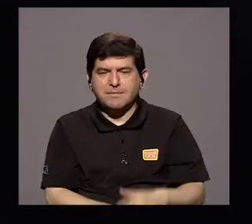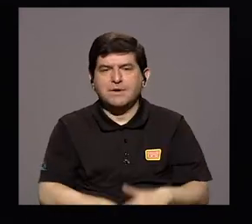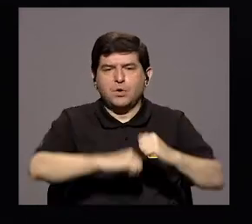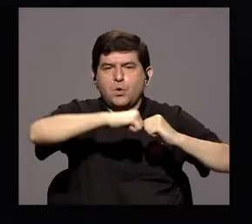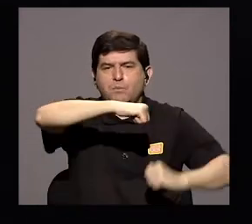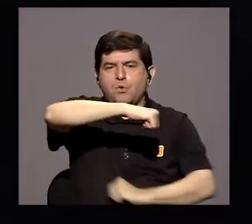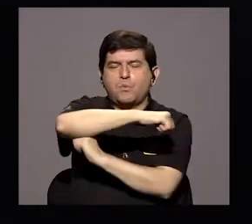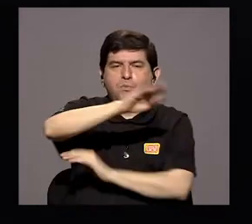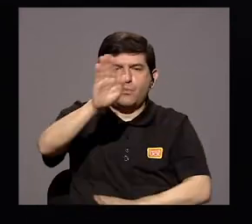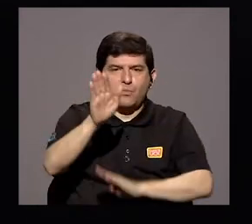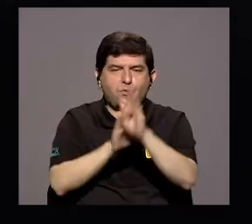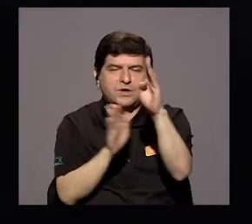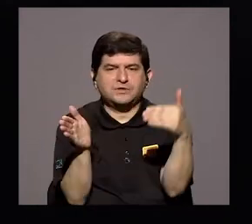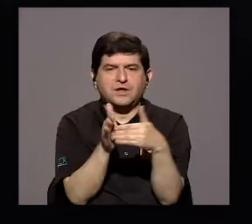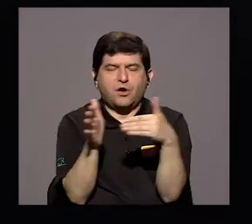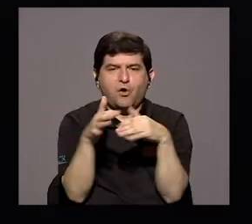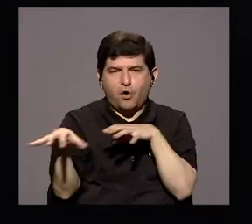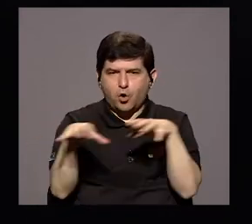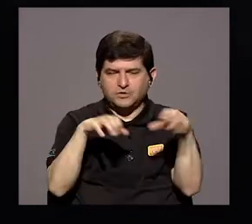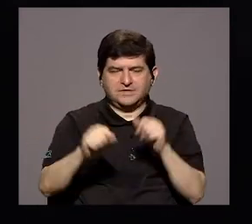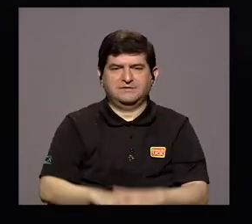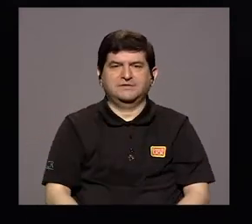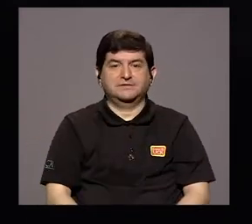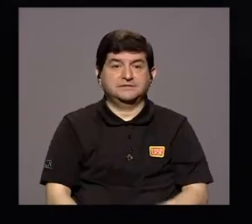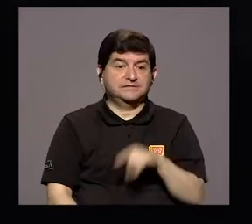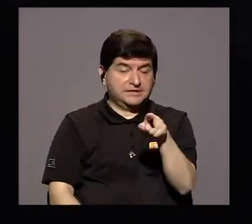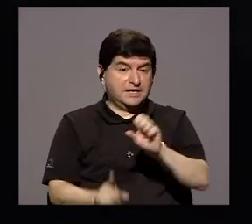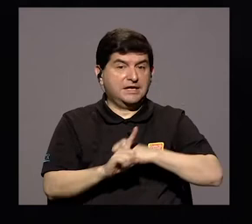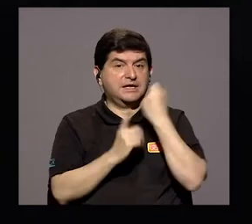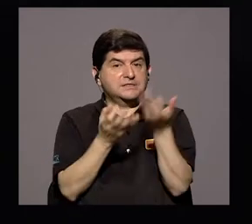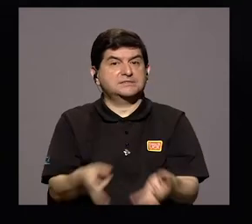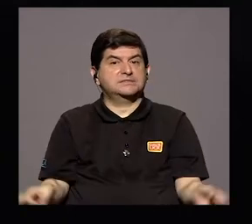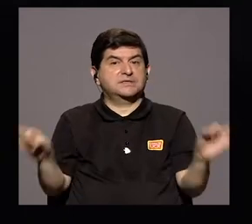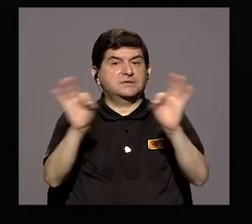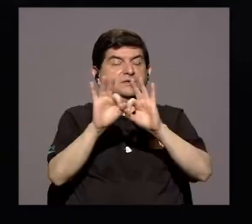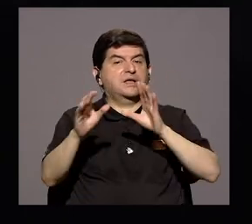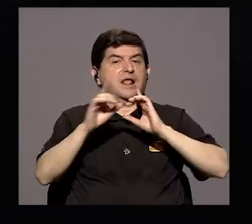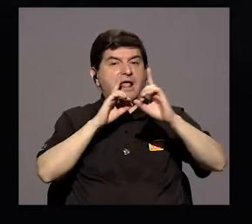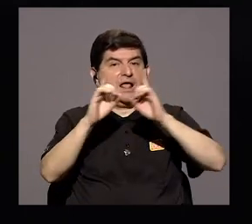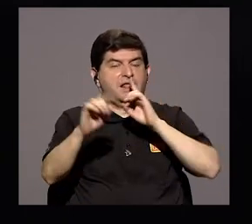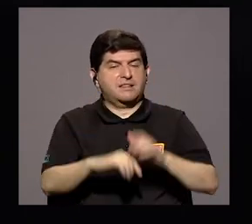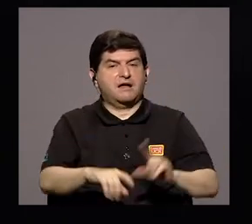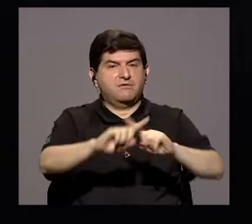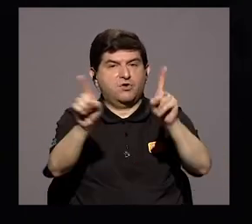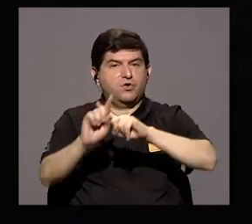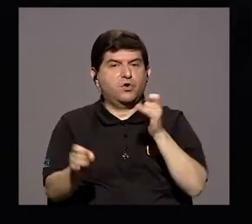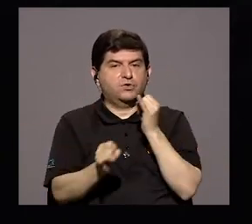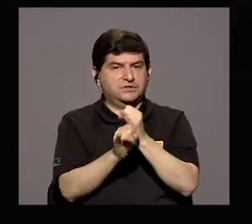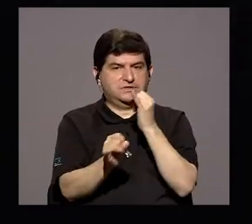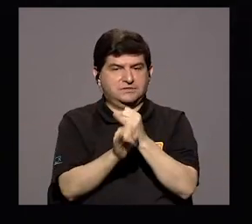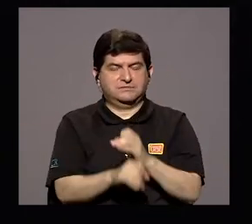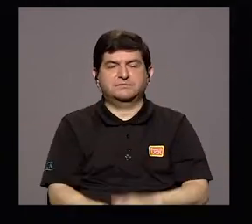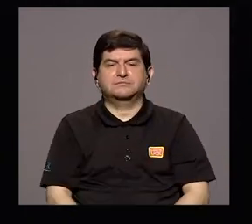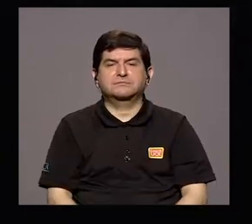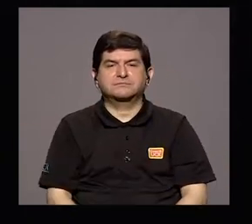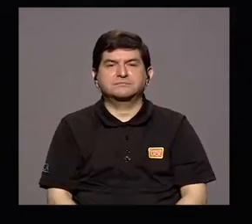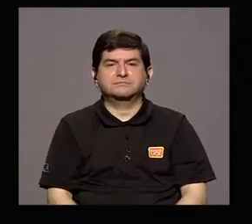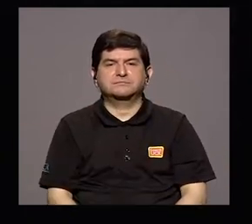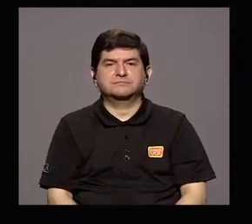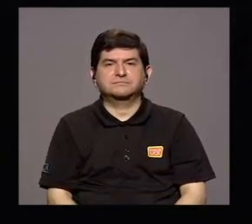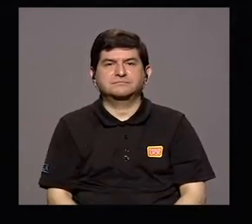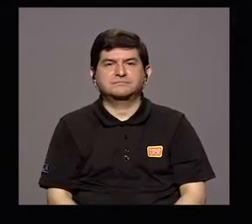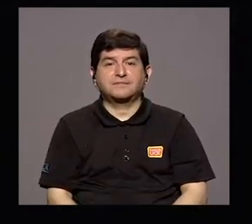desarrollo para la reactivación. Entonces, en esto ha sido fundamental el diálogo interinstitucional. Es una